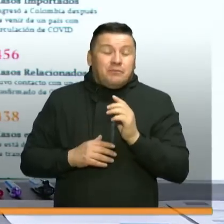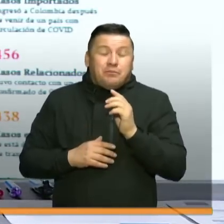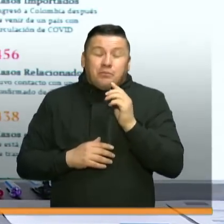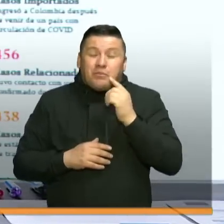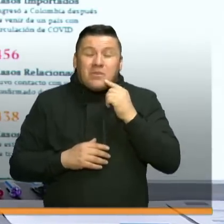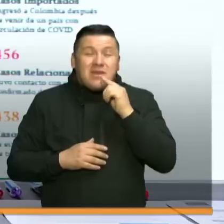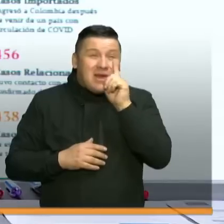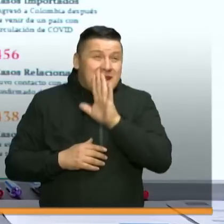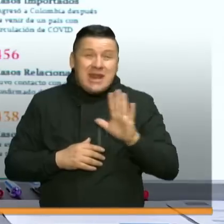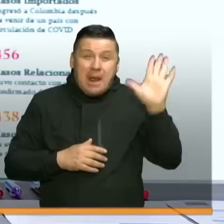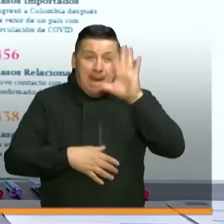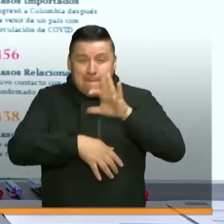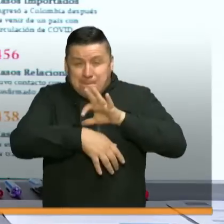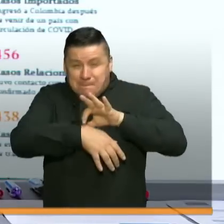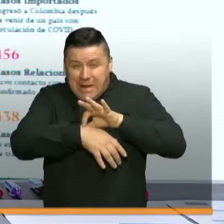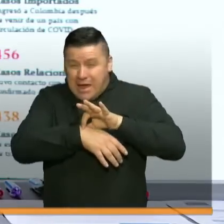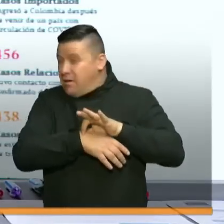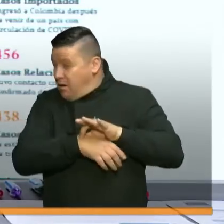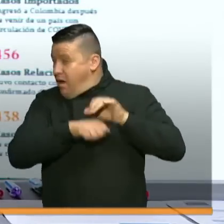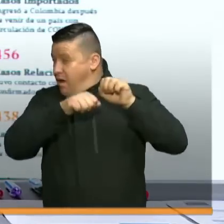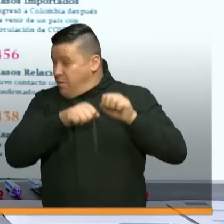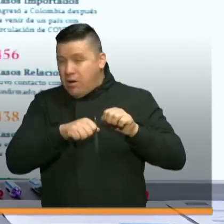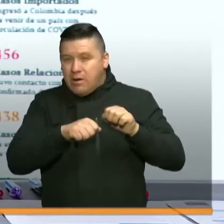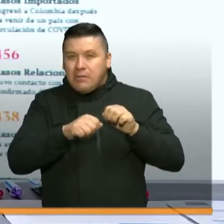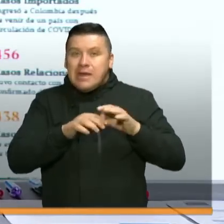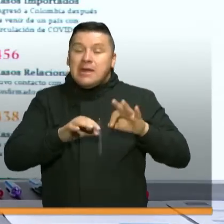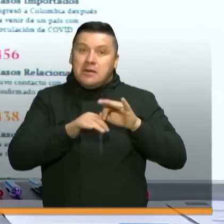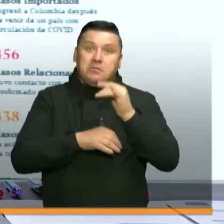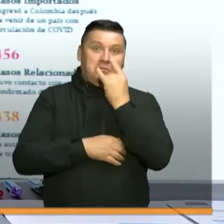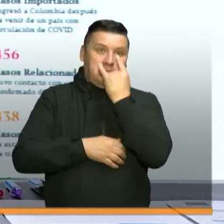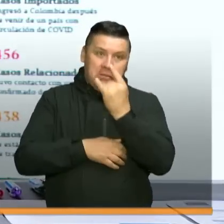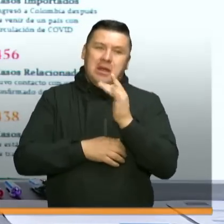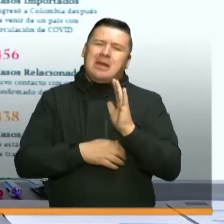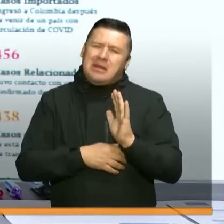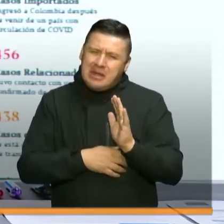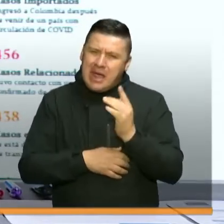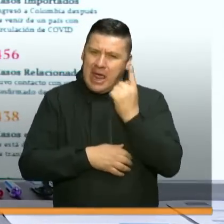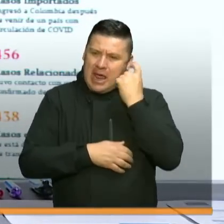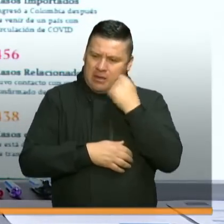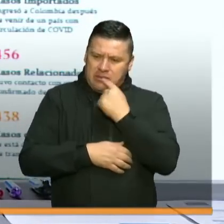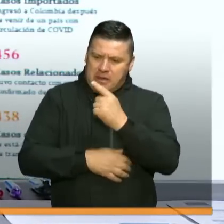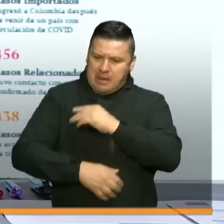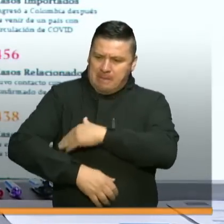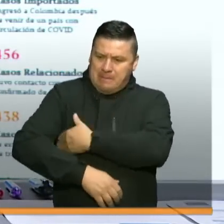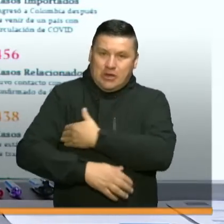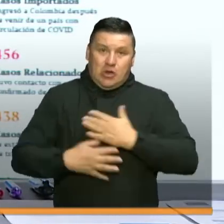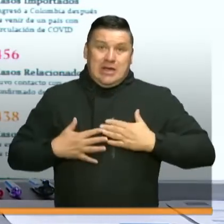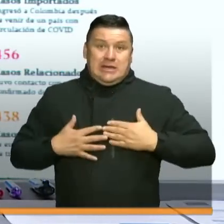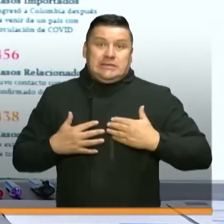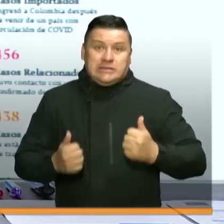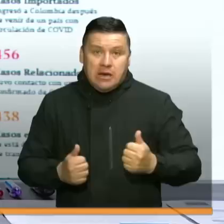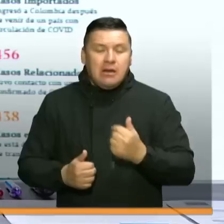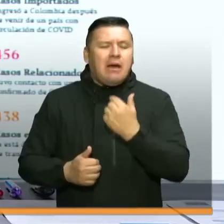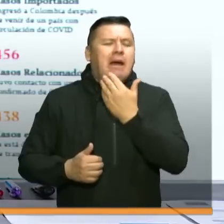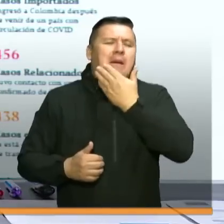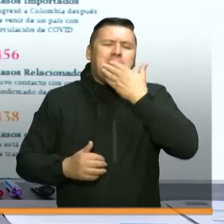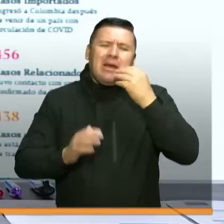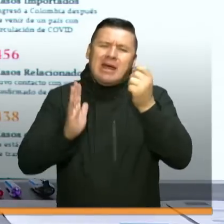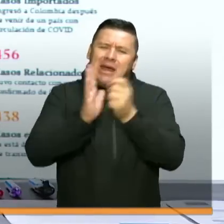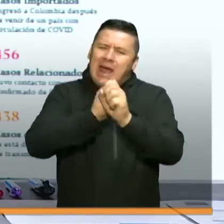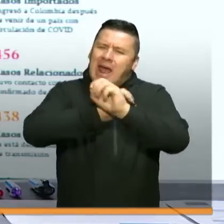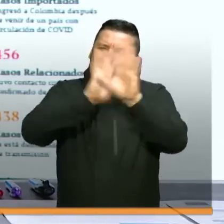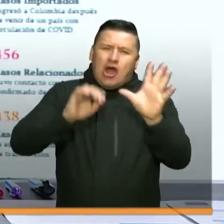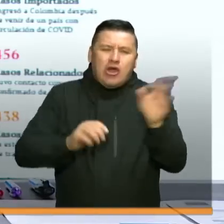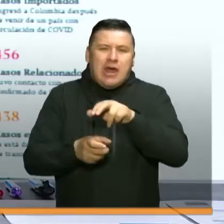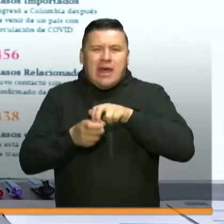médico al respecto. Pero lo que sí es interesante es que ayer el Ministerio de Salud dejó claro que para todos los